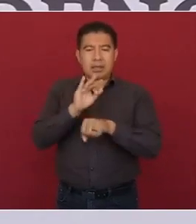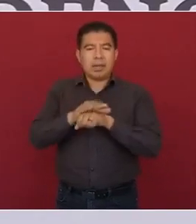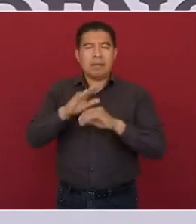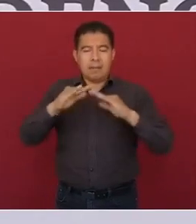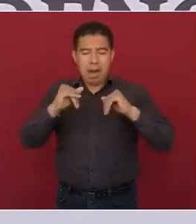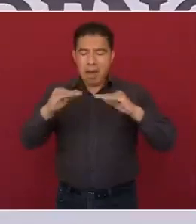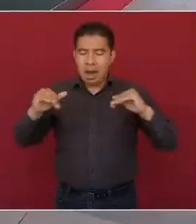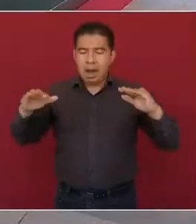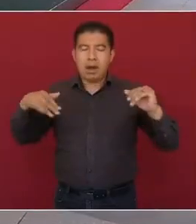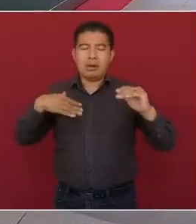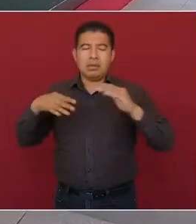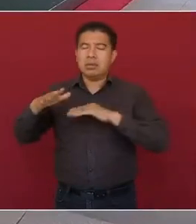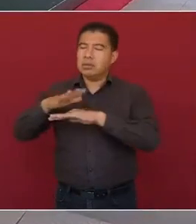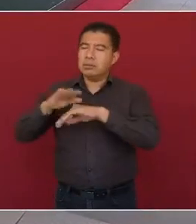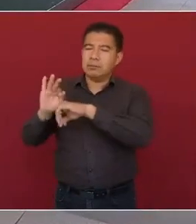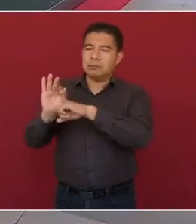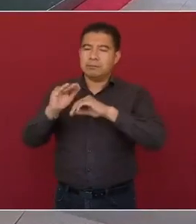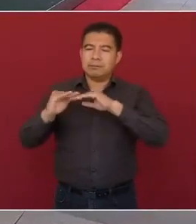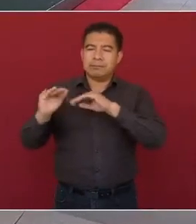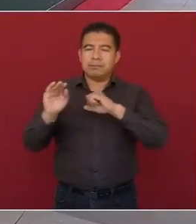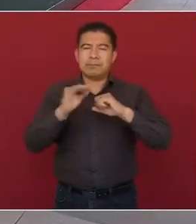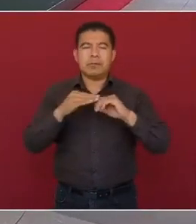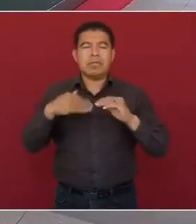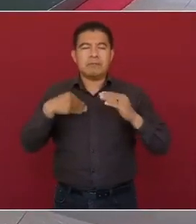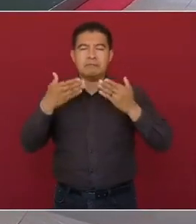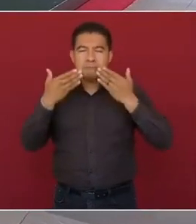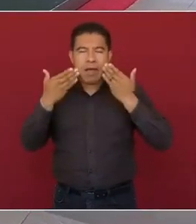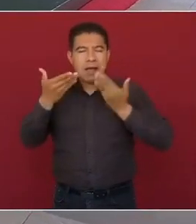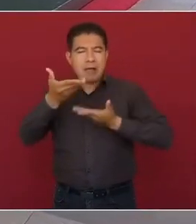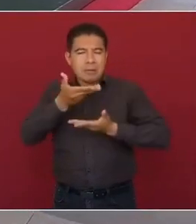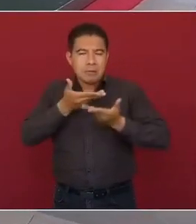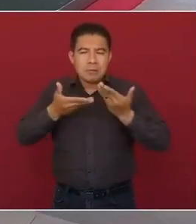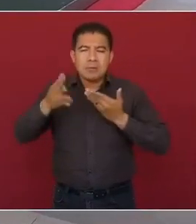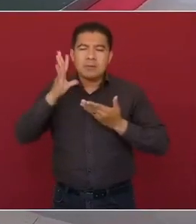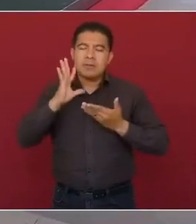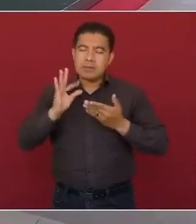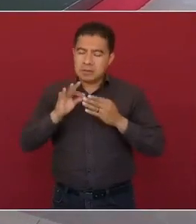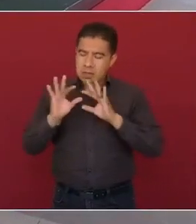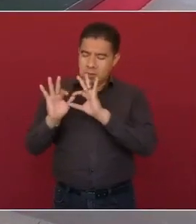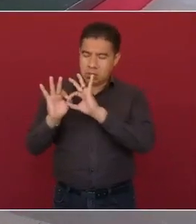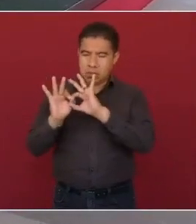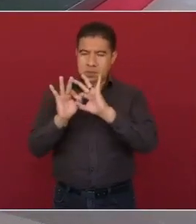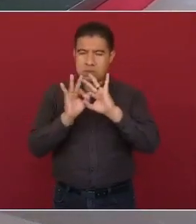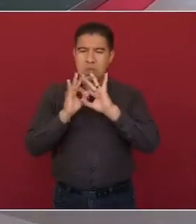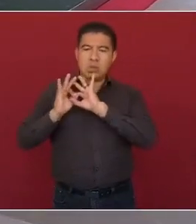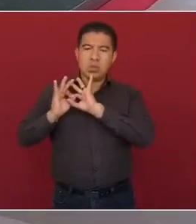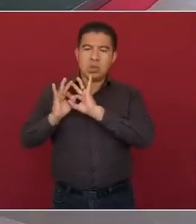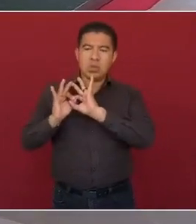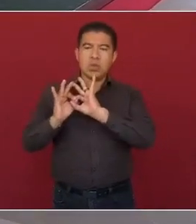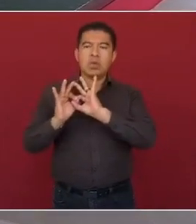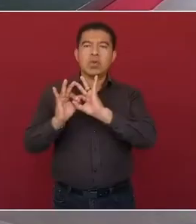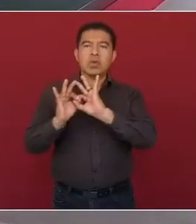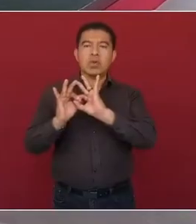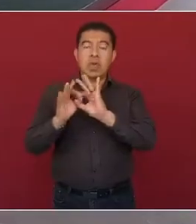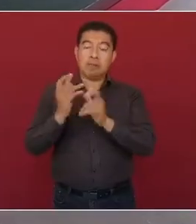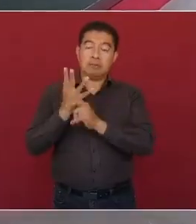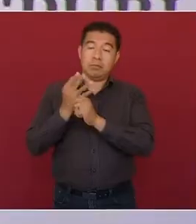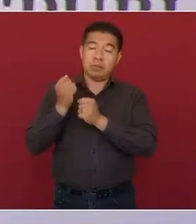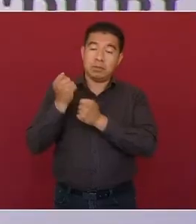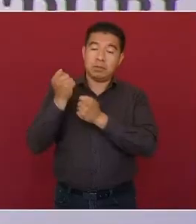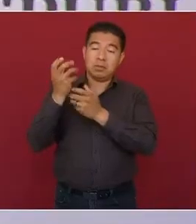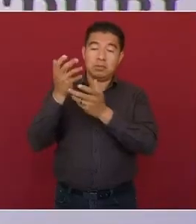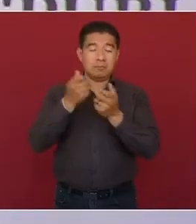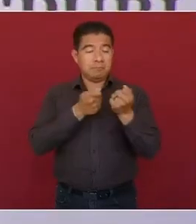amables y sencillas, las cosas se juntan como las orillas. Así lo expresaba el poeta y